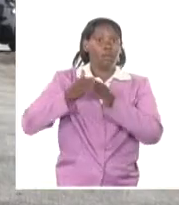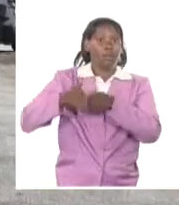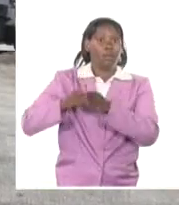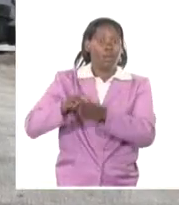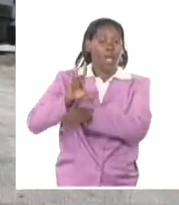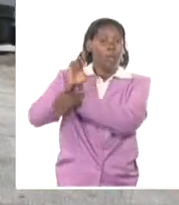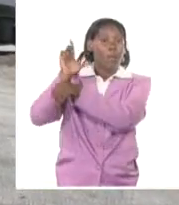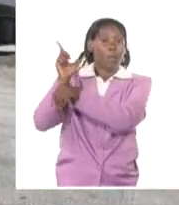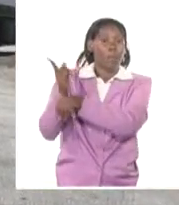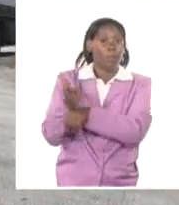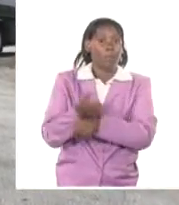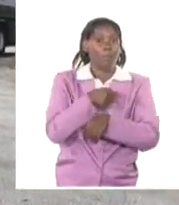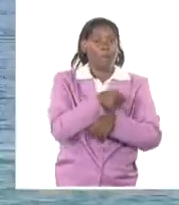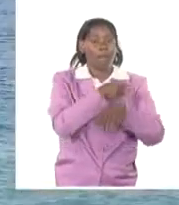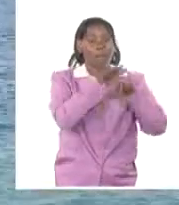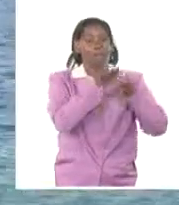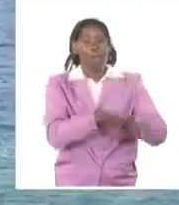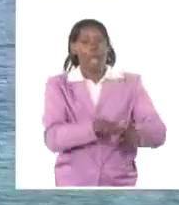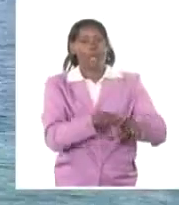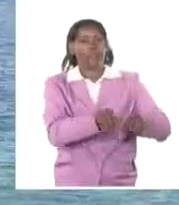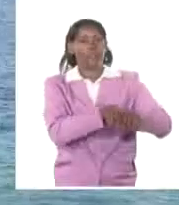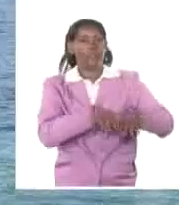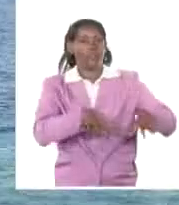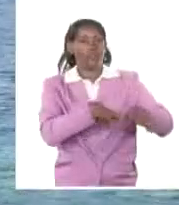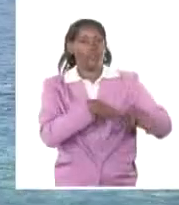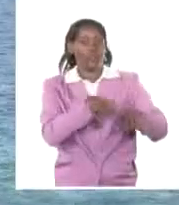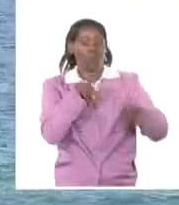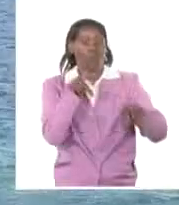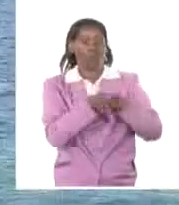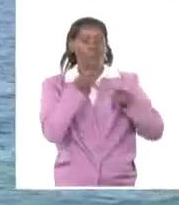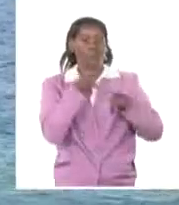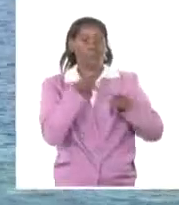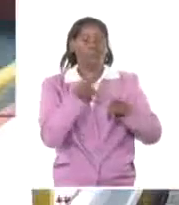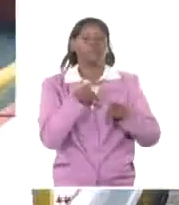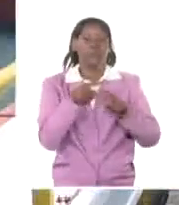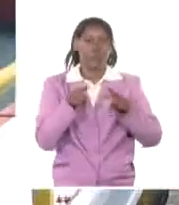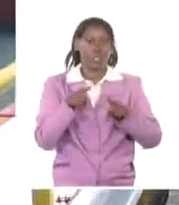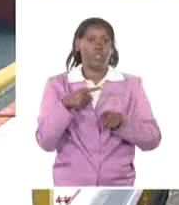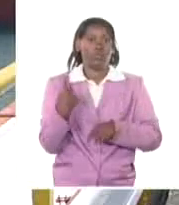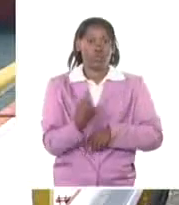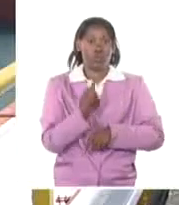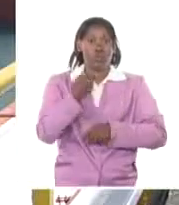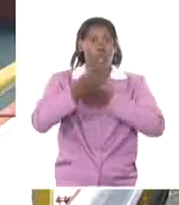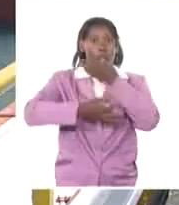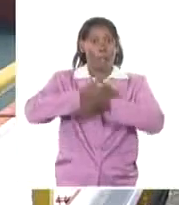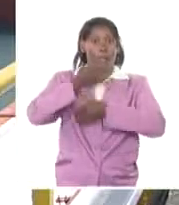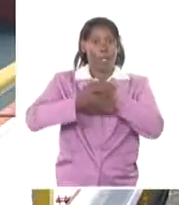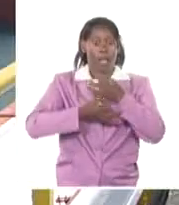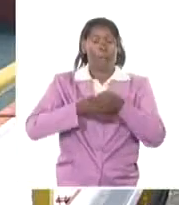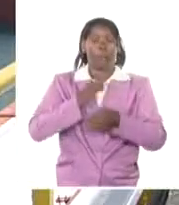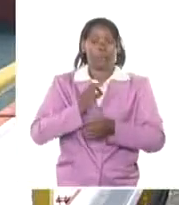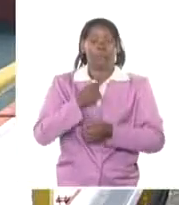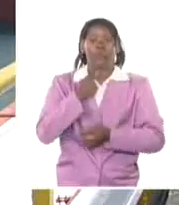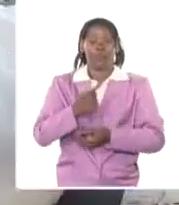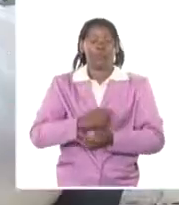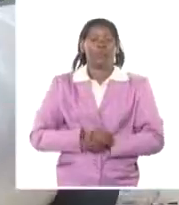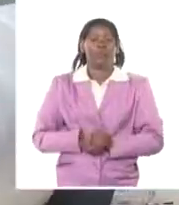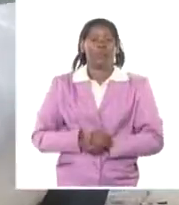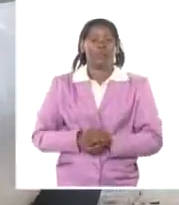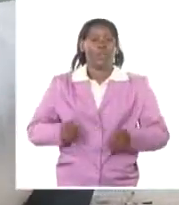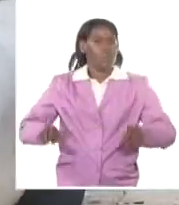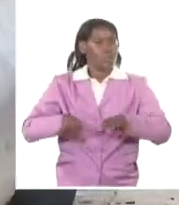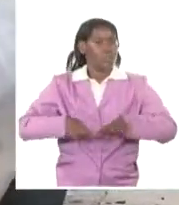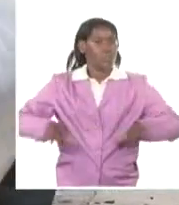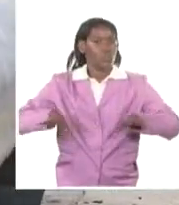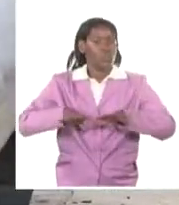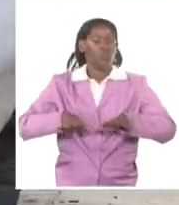un buque, enseguida se produce un bache. El ministro de Energía y Minas informó que en el contexto de la actual contingencia